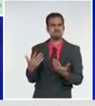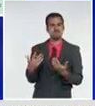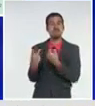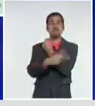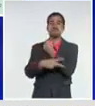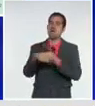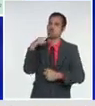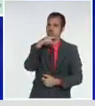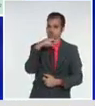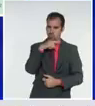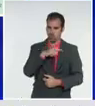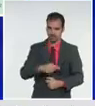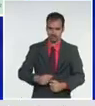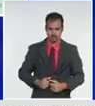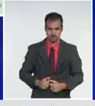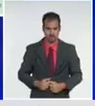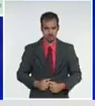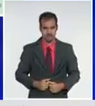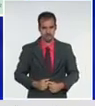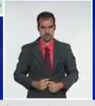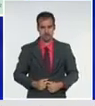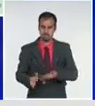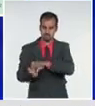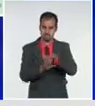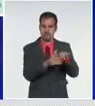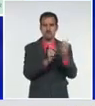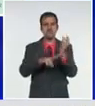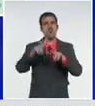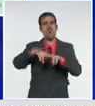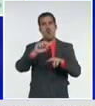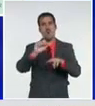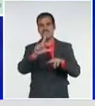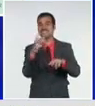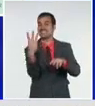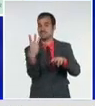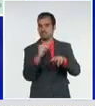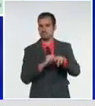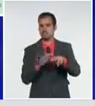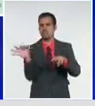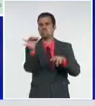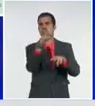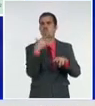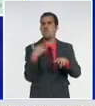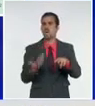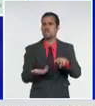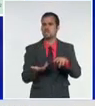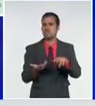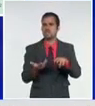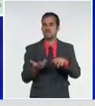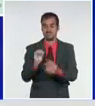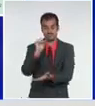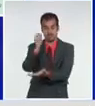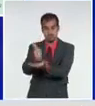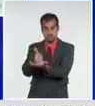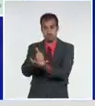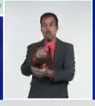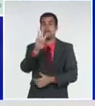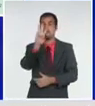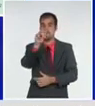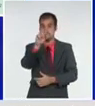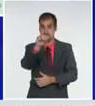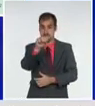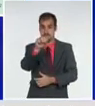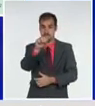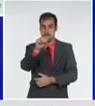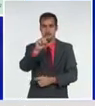De Holguín, tres casos, de los municipios Holguín, Mayarí y Urbano